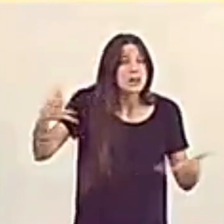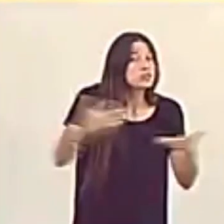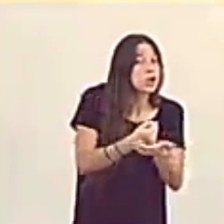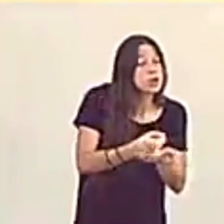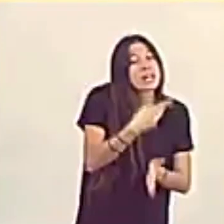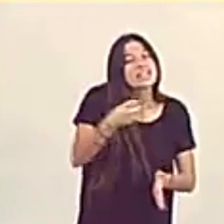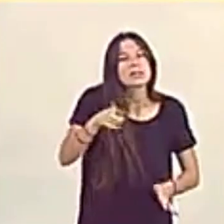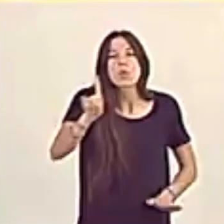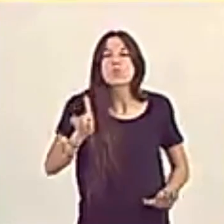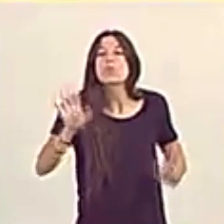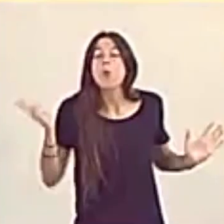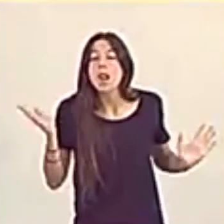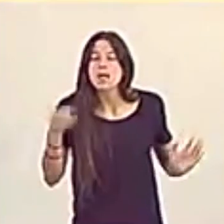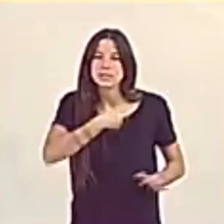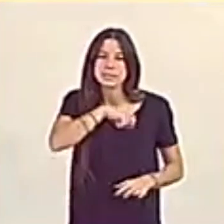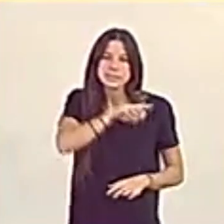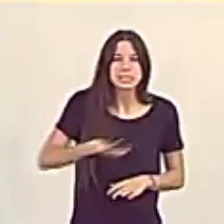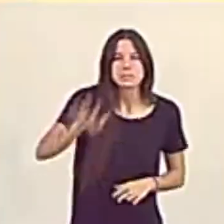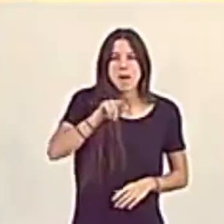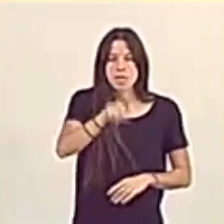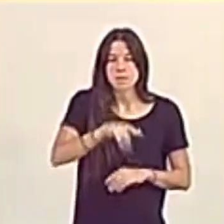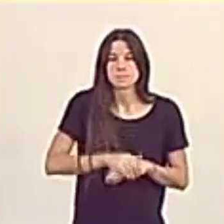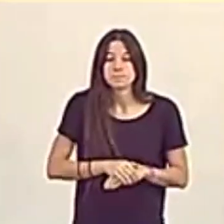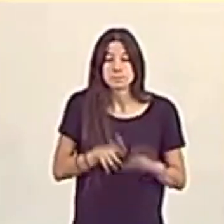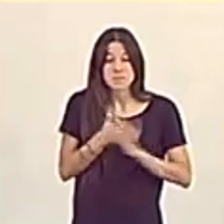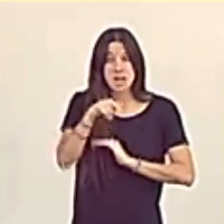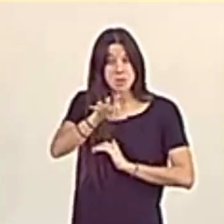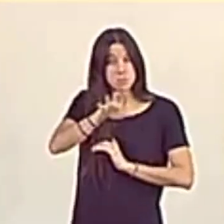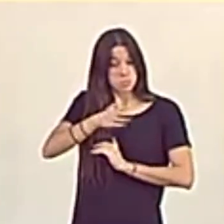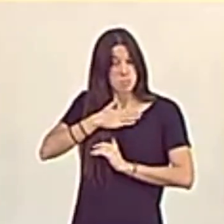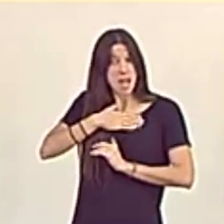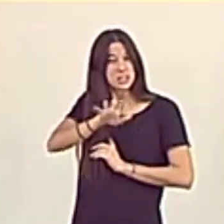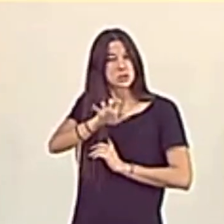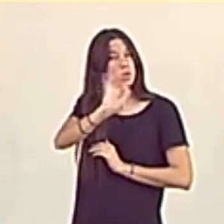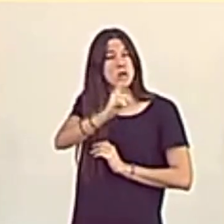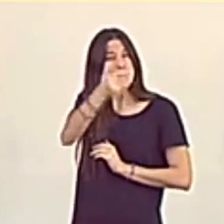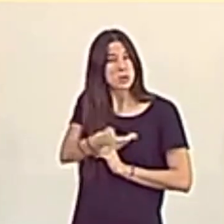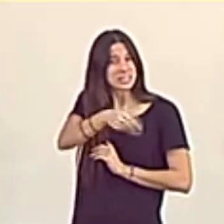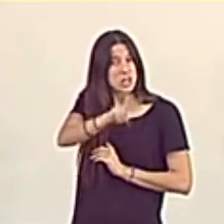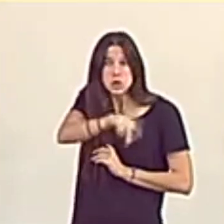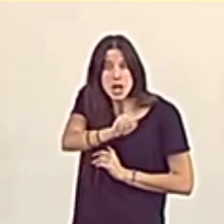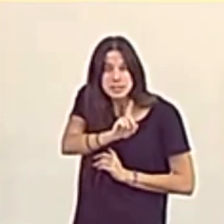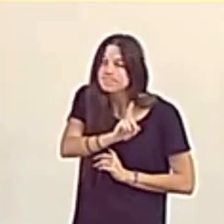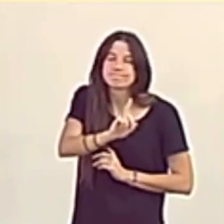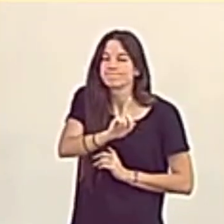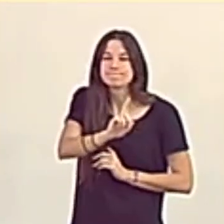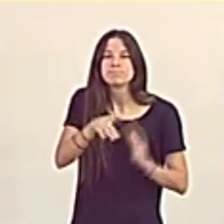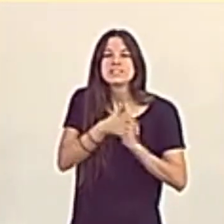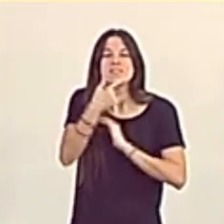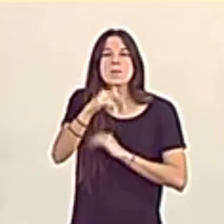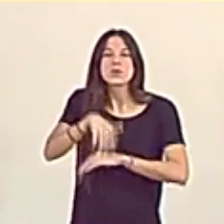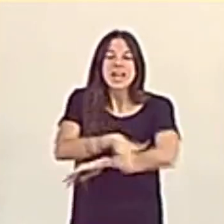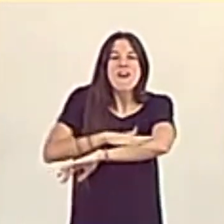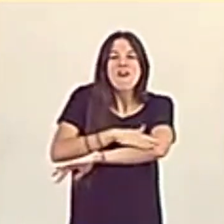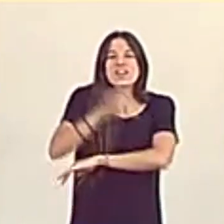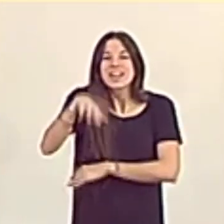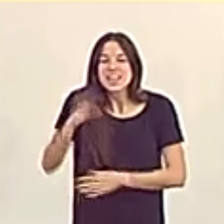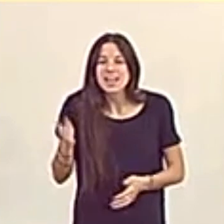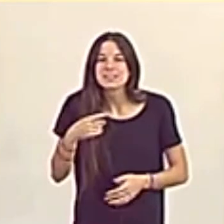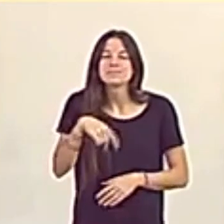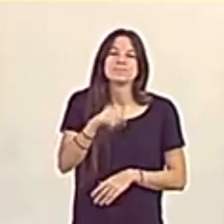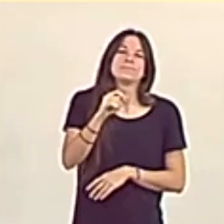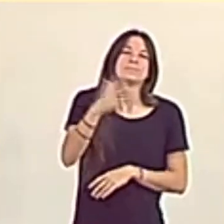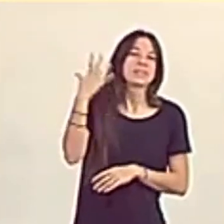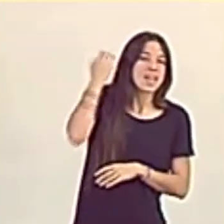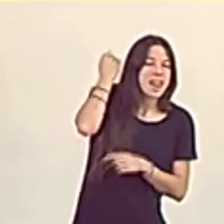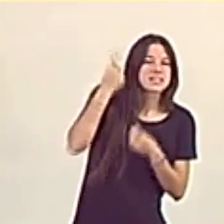España. Y no es porque el nuestro no sea un país importante, sino porque está gobernado por el dúo Sánchez-Iglesias,